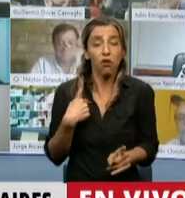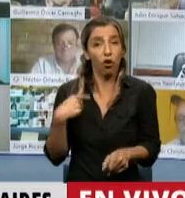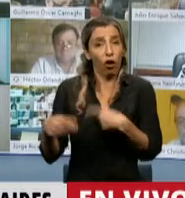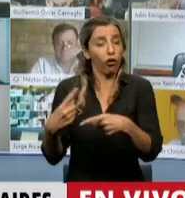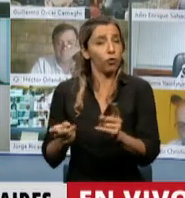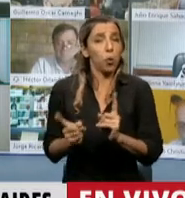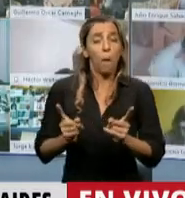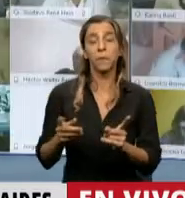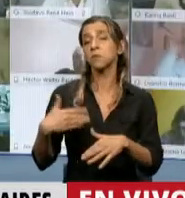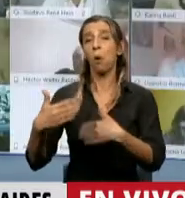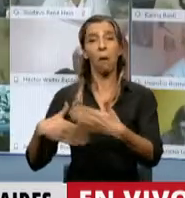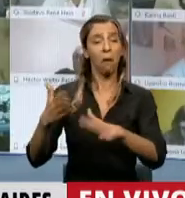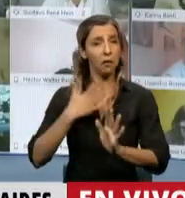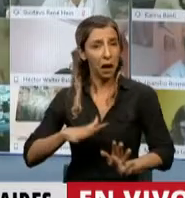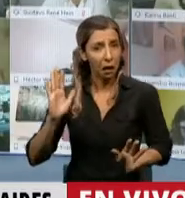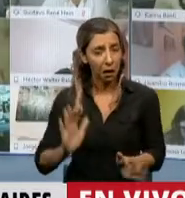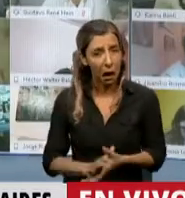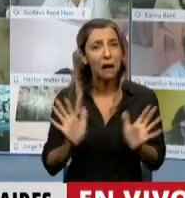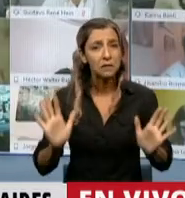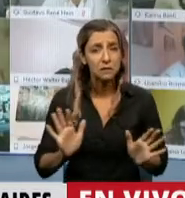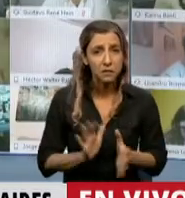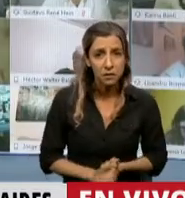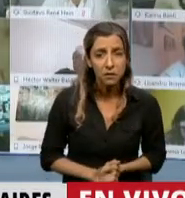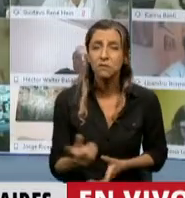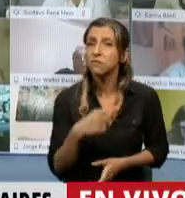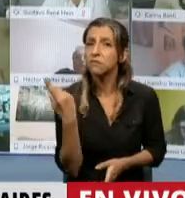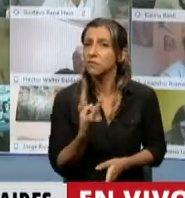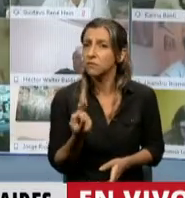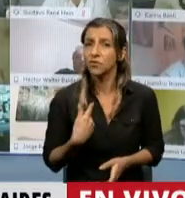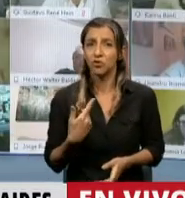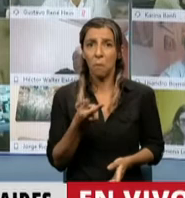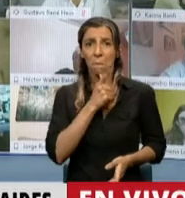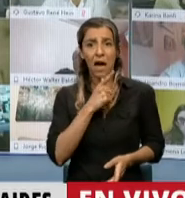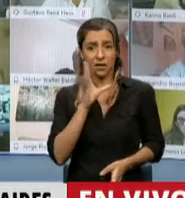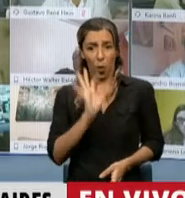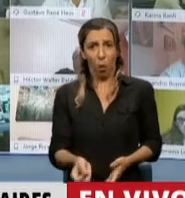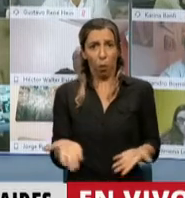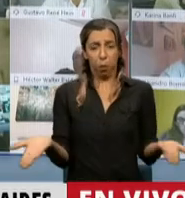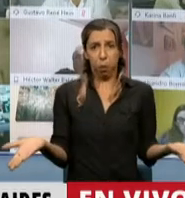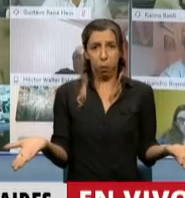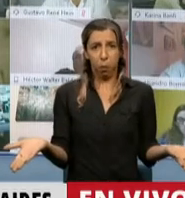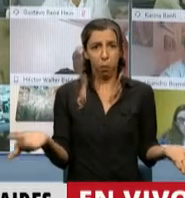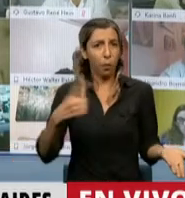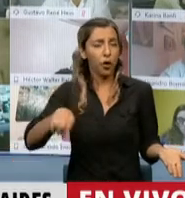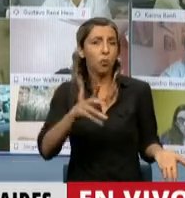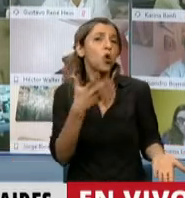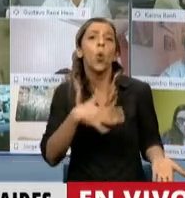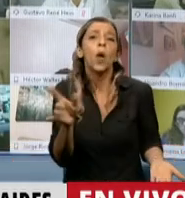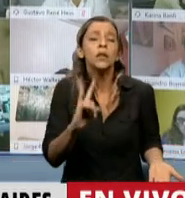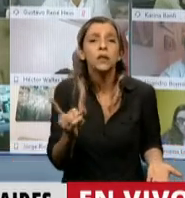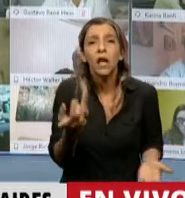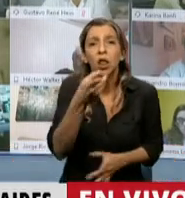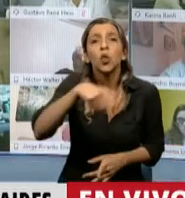discutiendo es una obviedad tan notable que lo que tendrían es es cómo